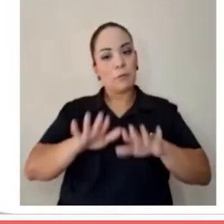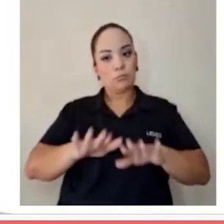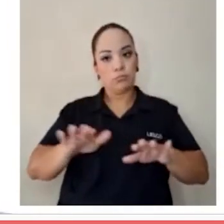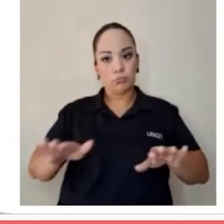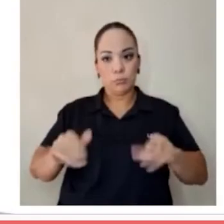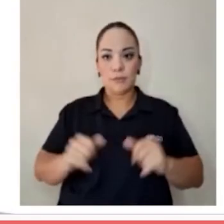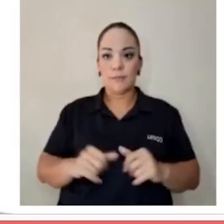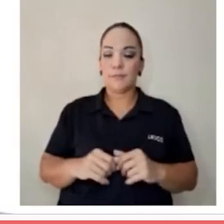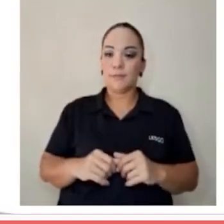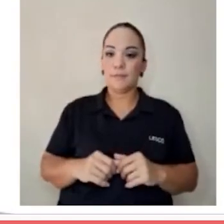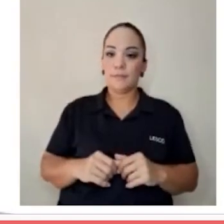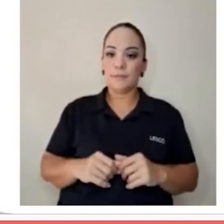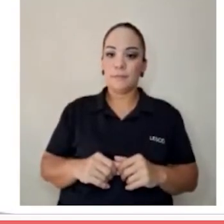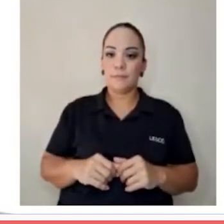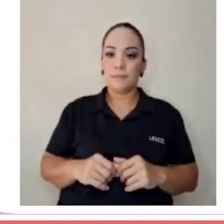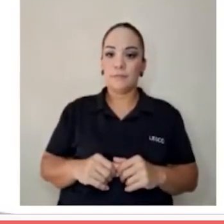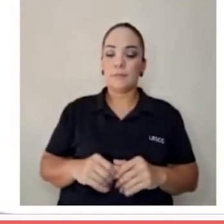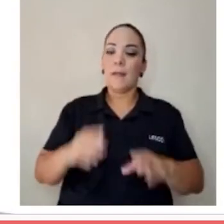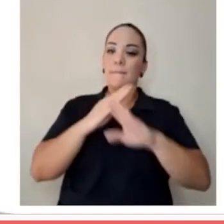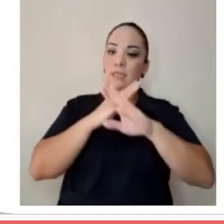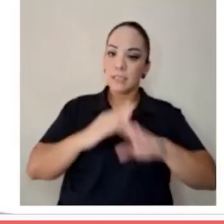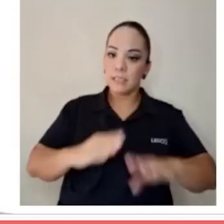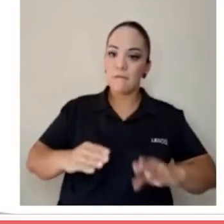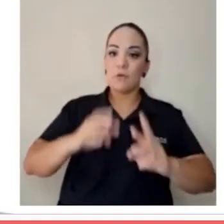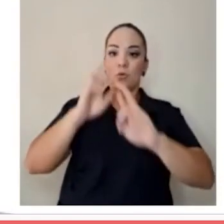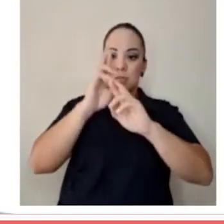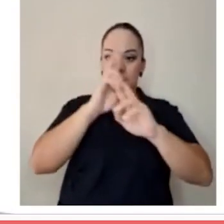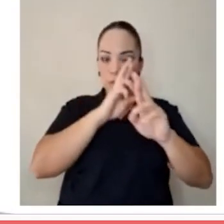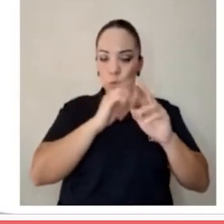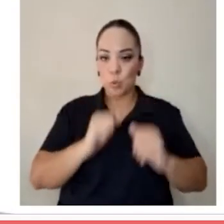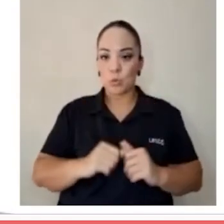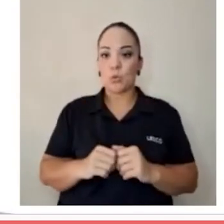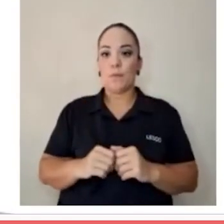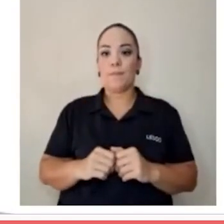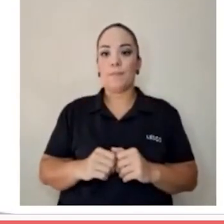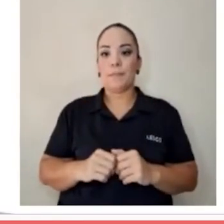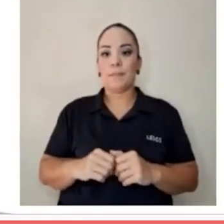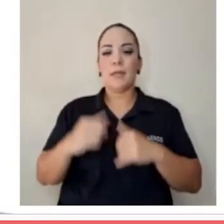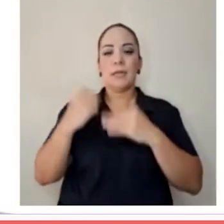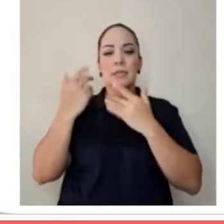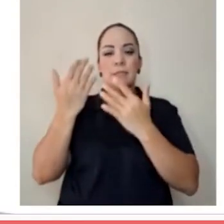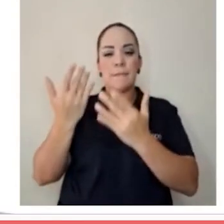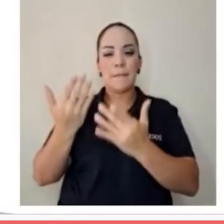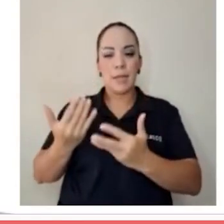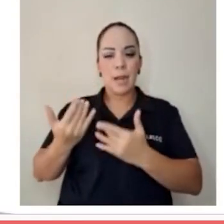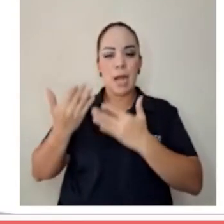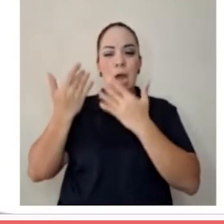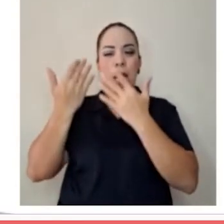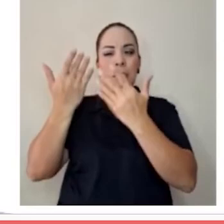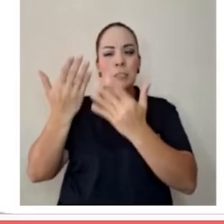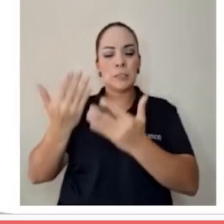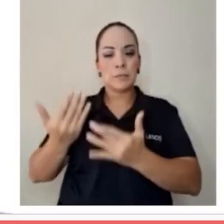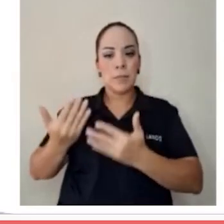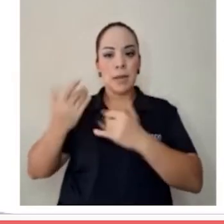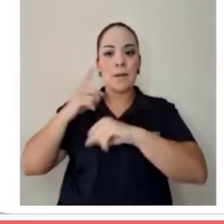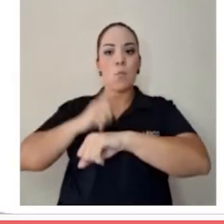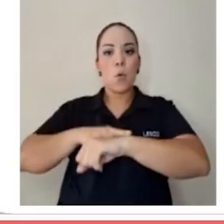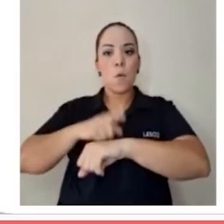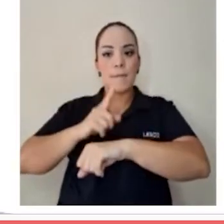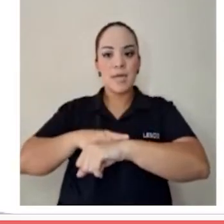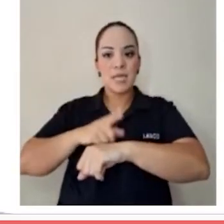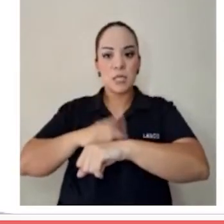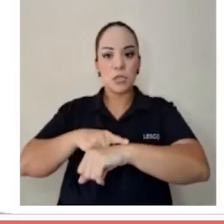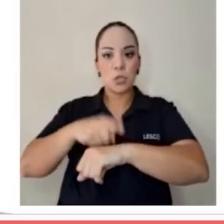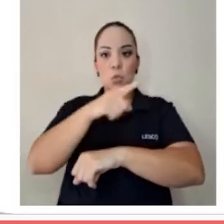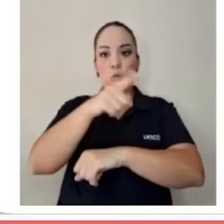ser pacífico y respetuoso, esperar la ocasión de poder sacar el